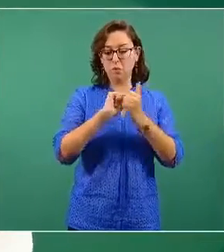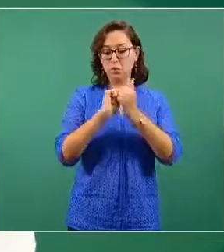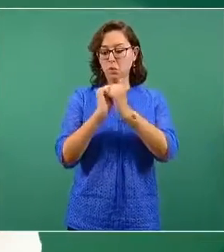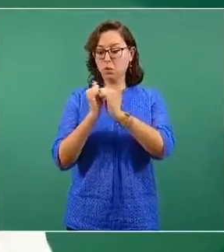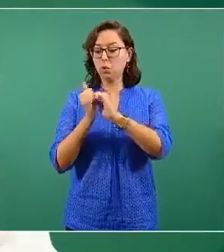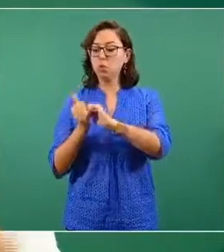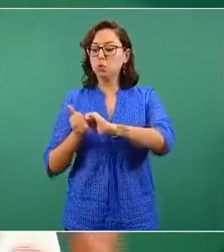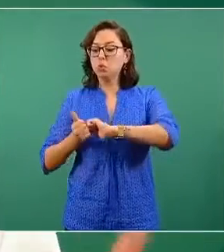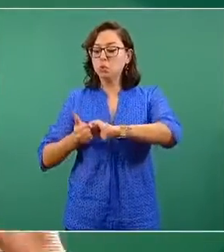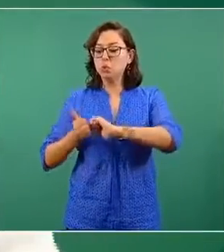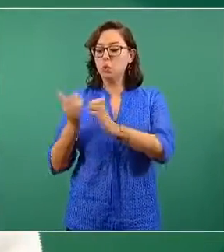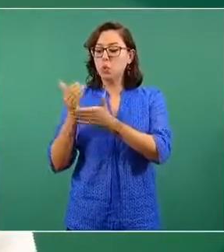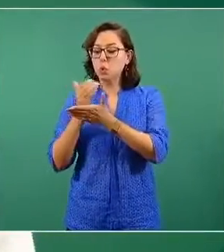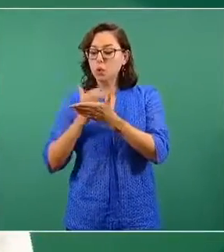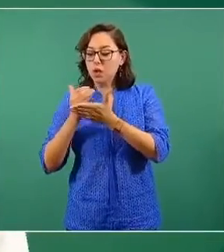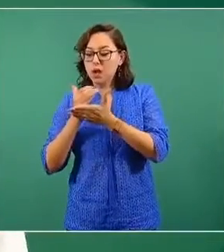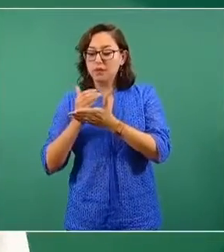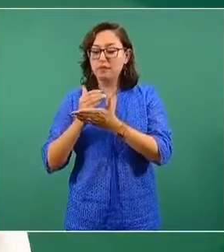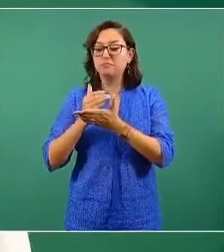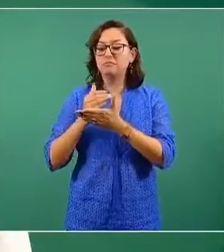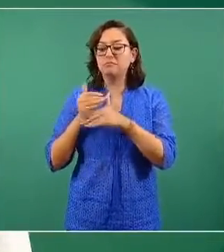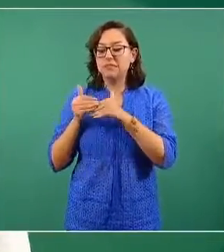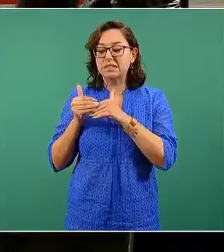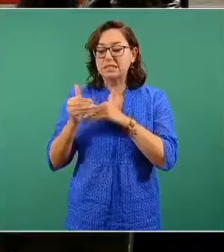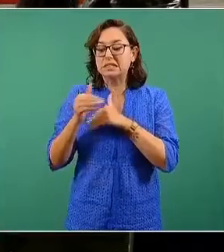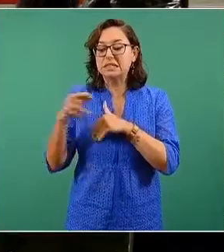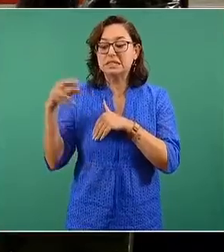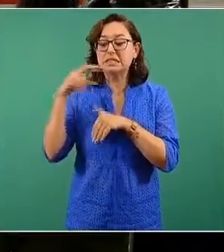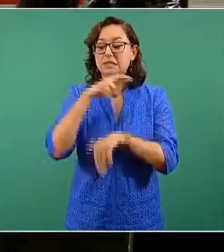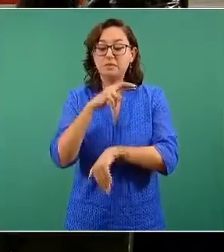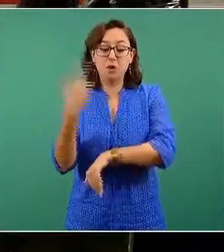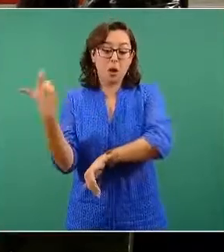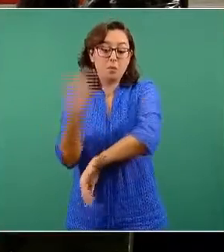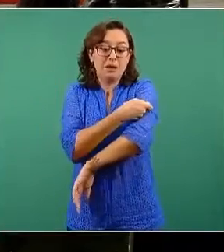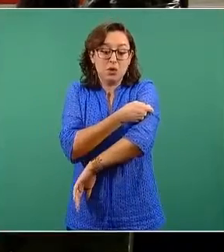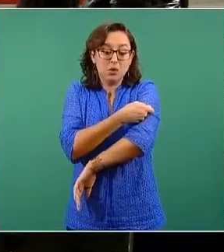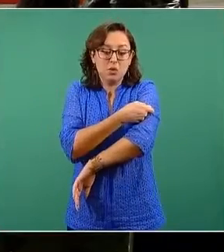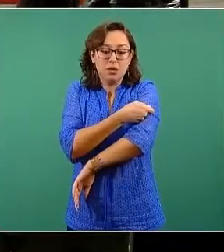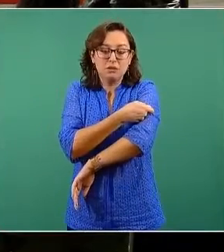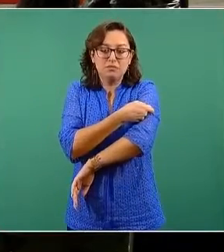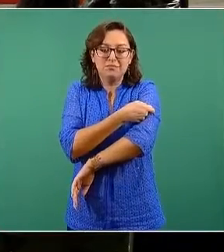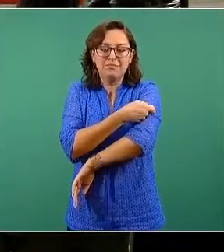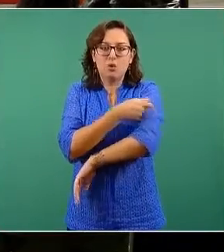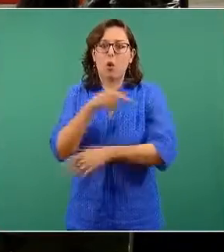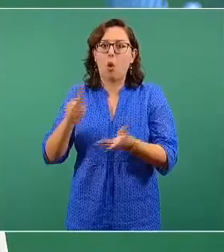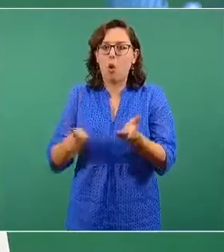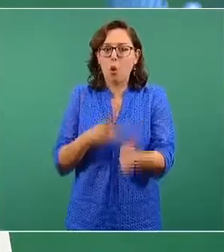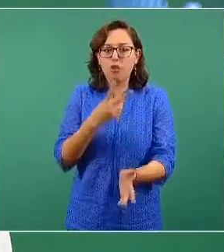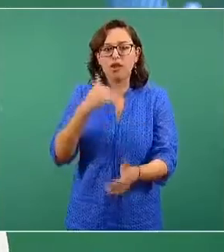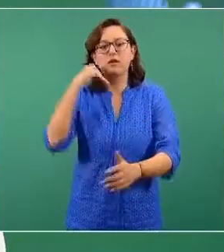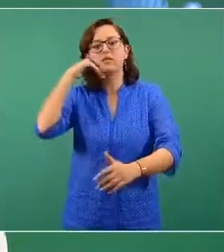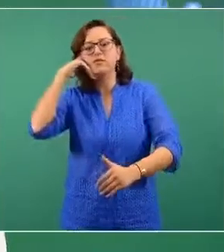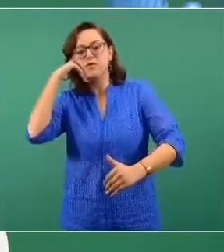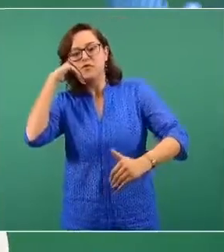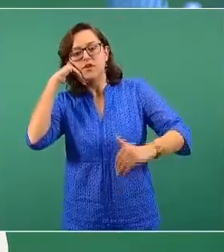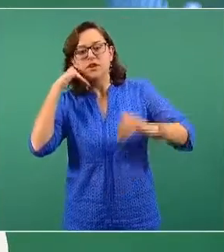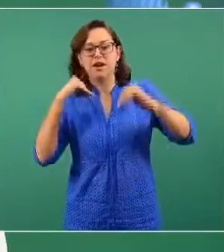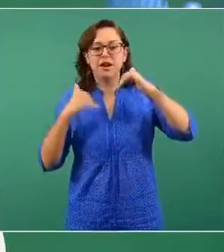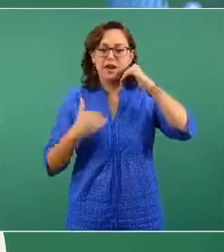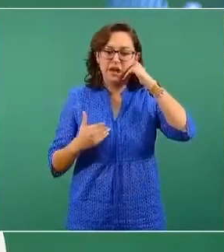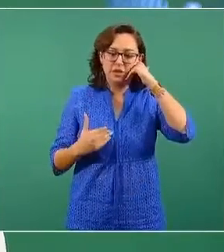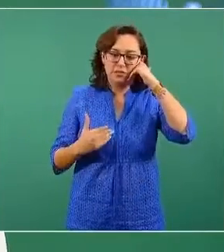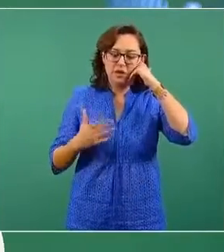persona o porque se prolongó el estado de enfermedad, y los síntomas, fiebre, cansancio, dolor,